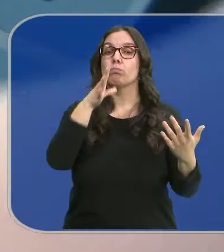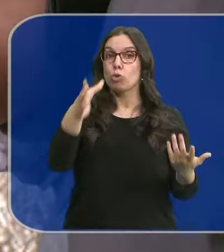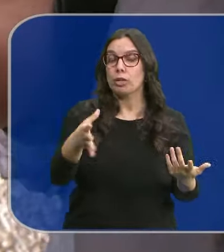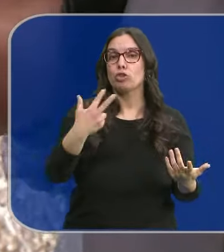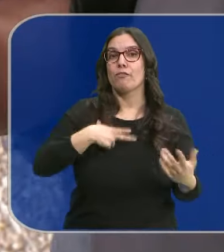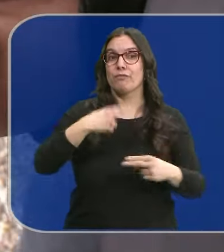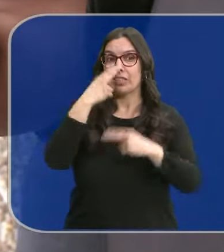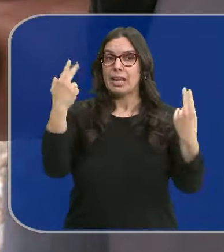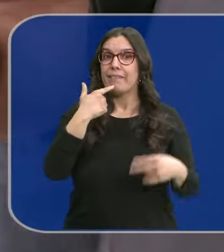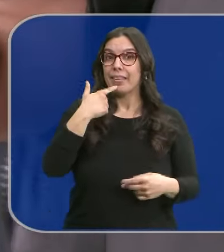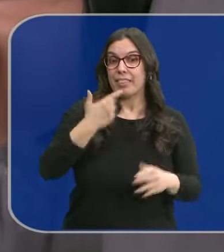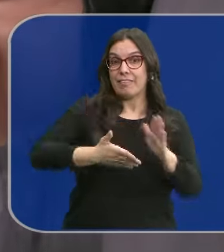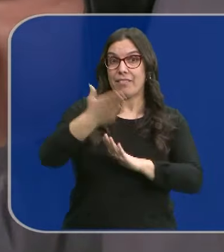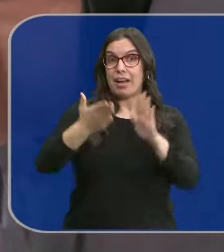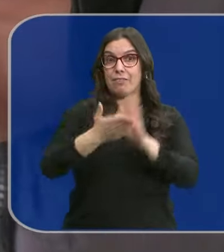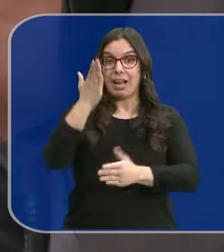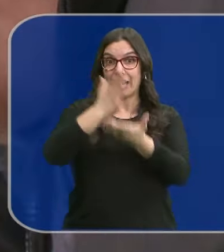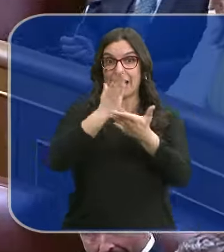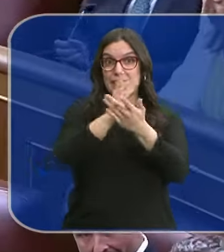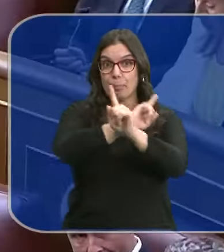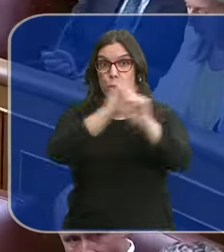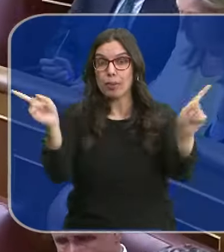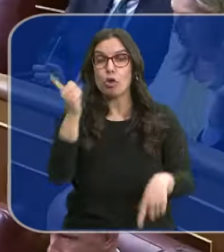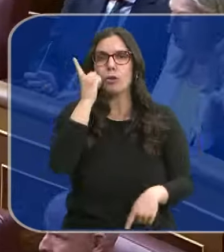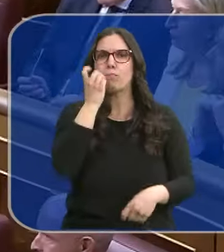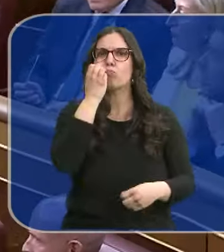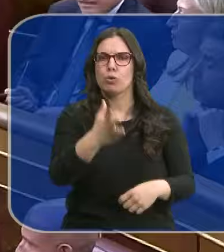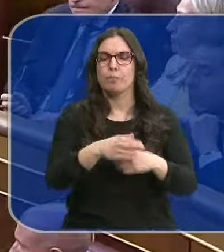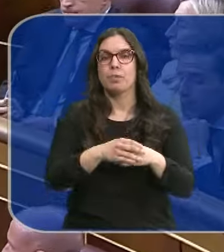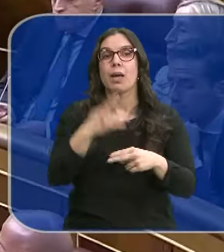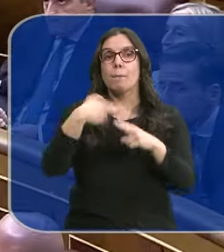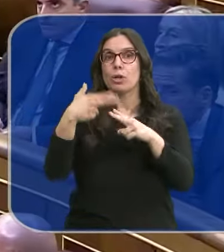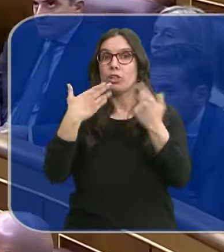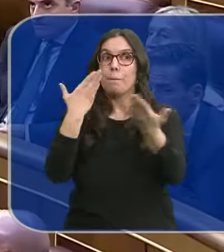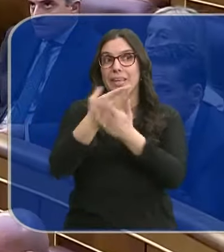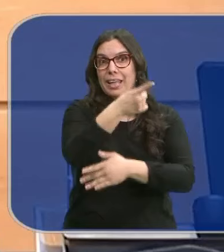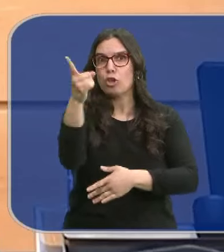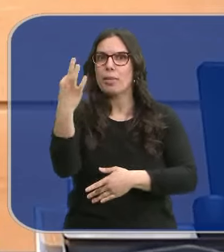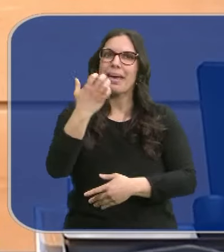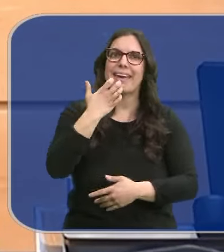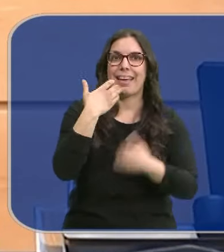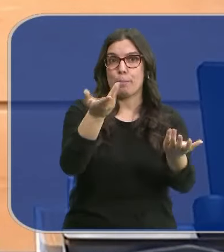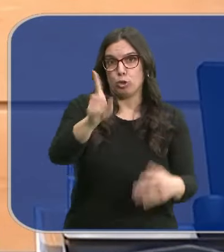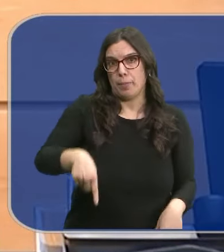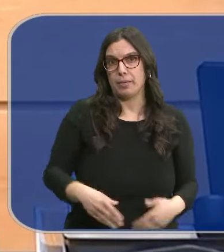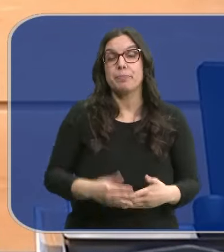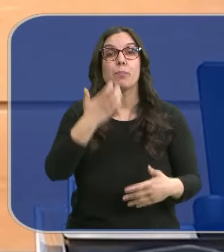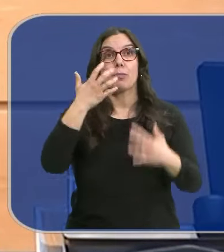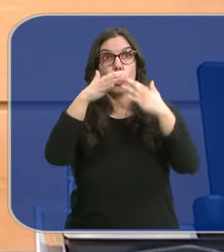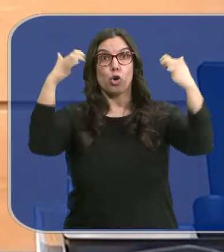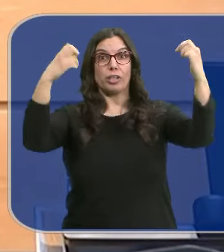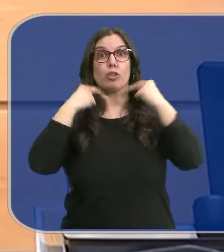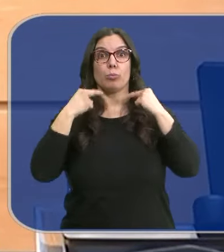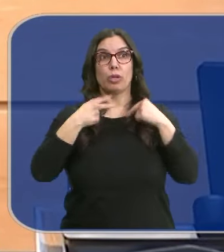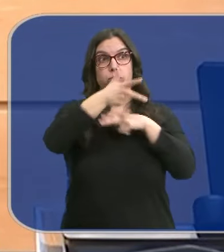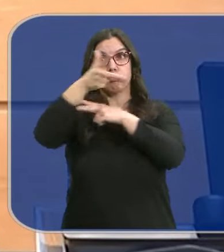Mena celebra la prohibición del móvil en las aulas y a los políticos les pide que den ejemplo. Cuando en el Congreso de los